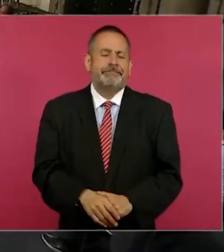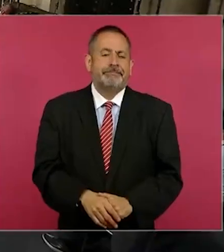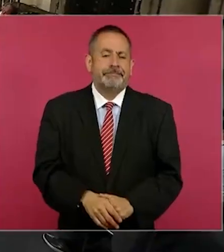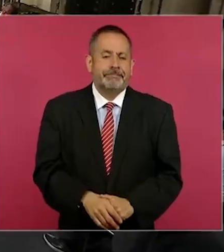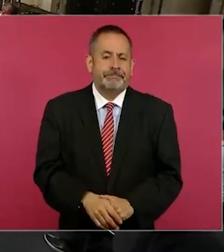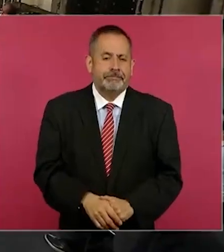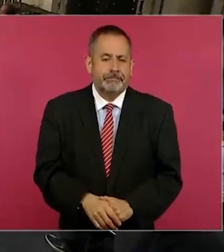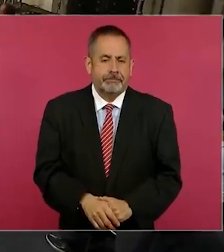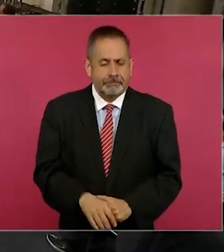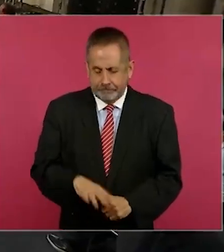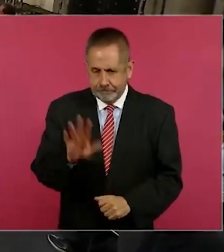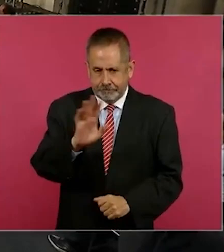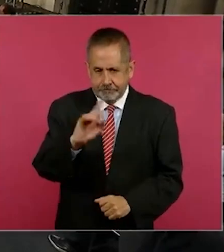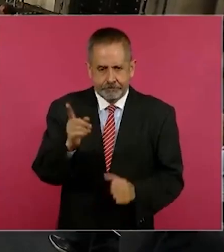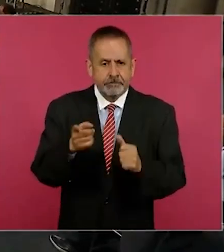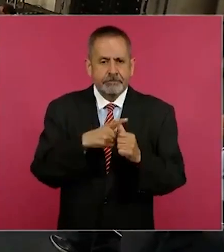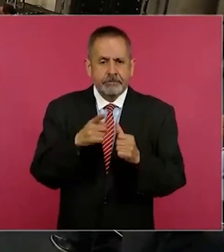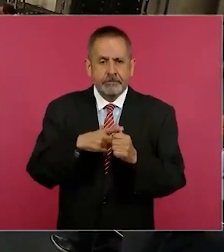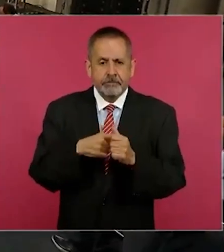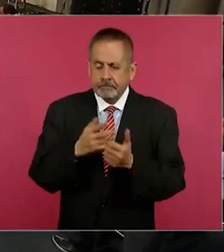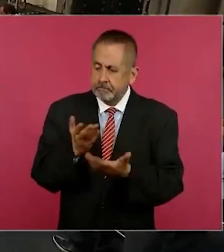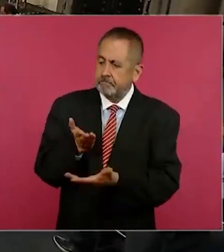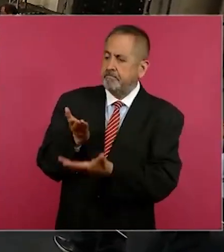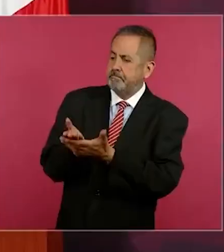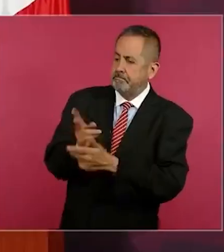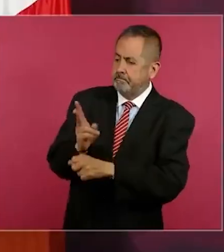No, primero es esto.